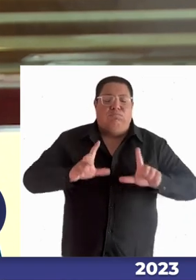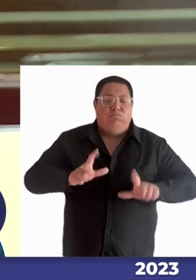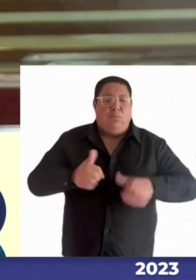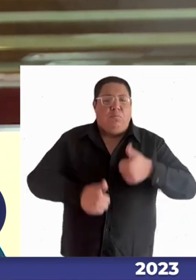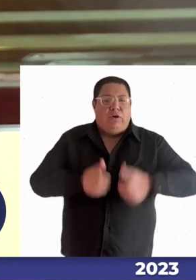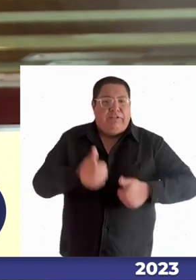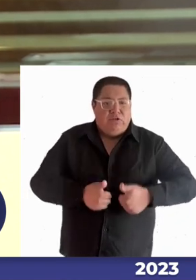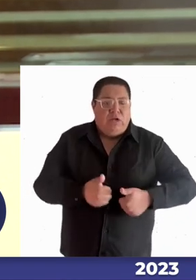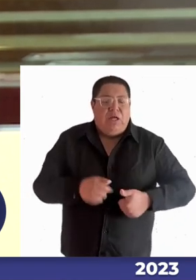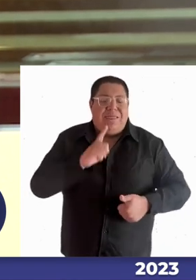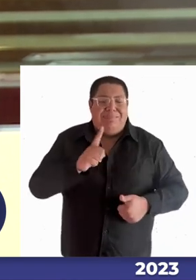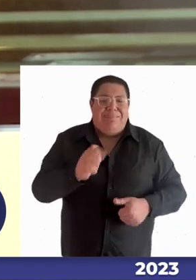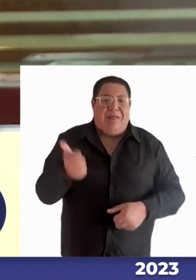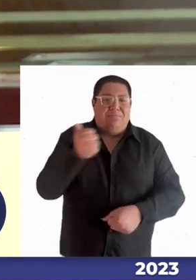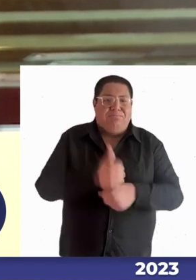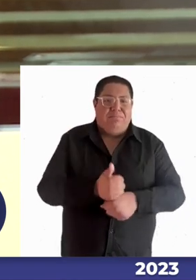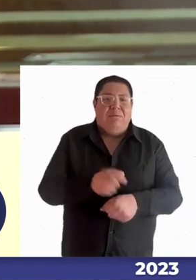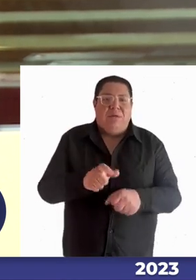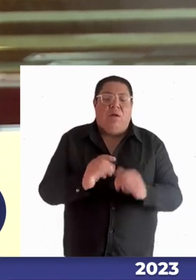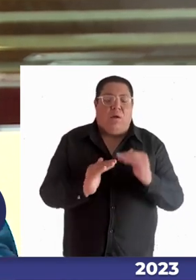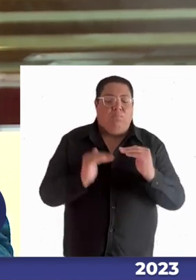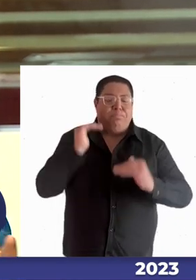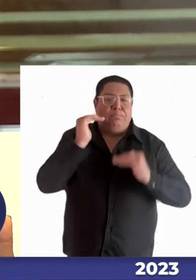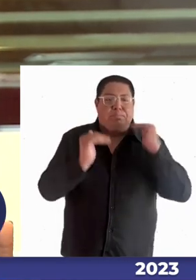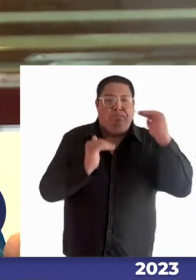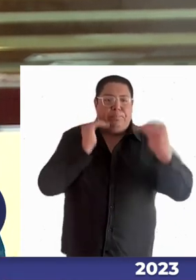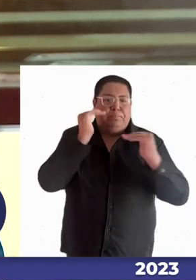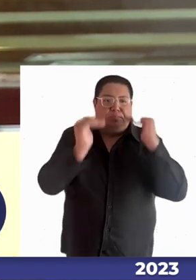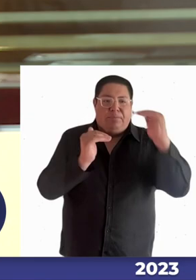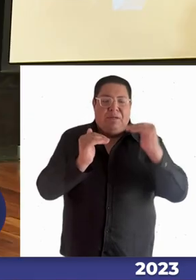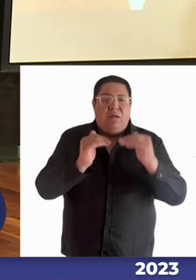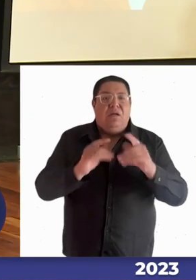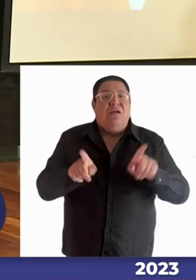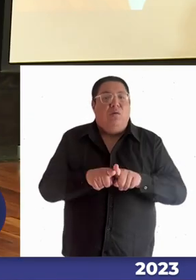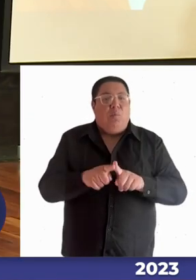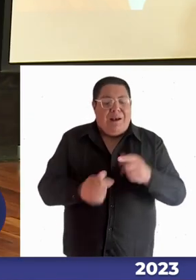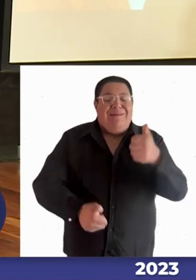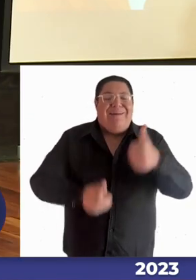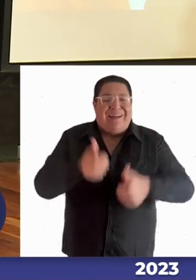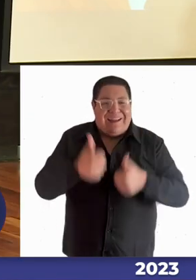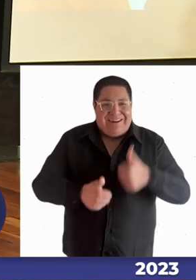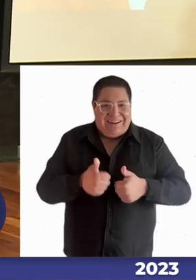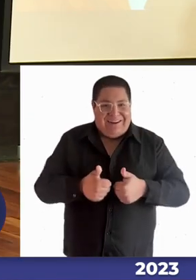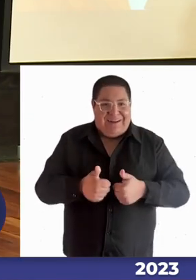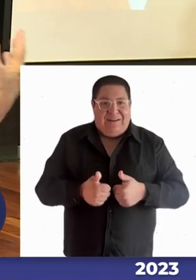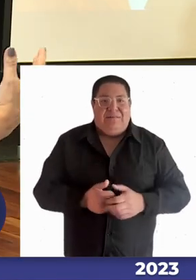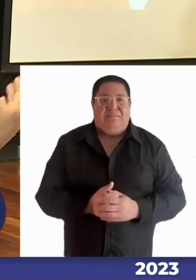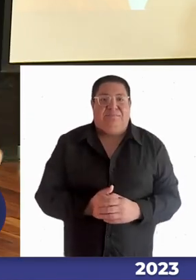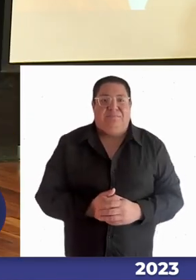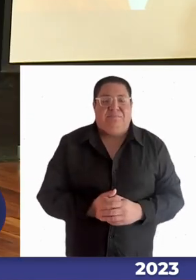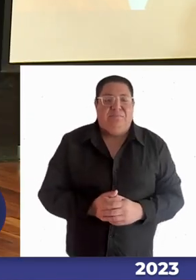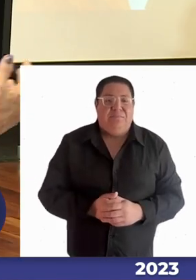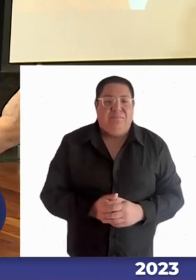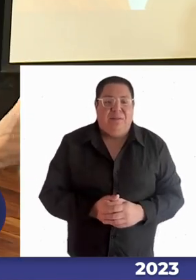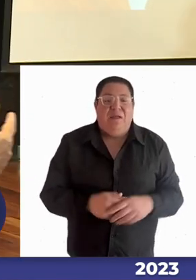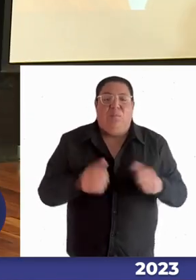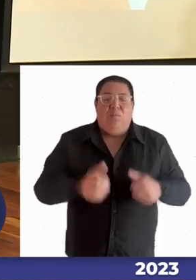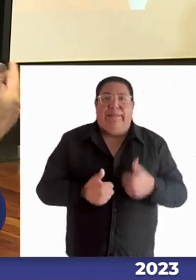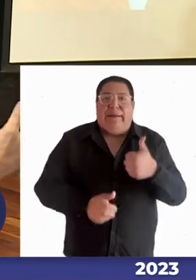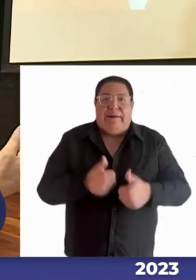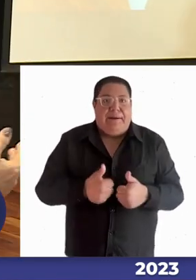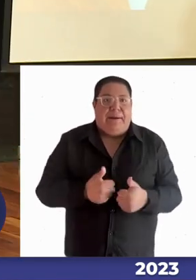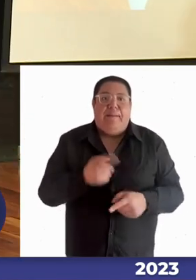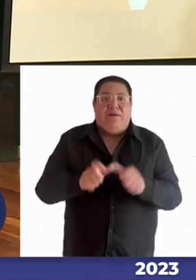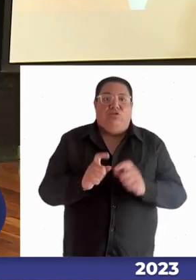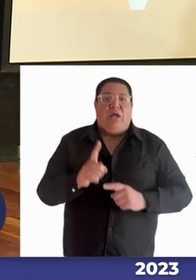a ocupar rangos importantes y hacer una carrera dentro de las empresas para poder llegar a ser gente general